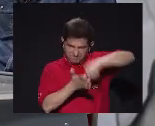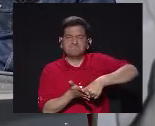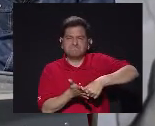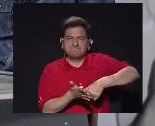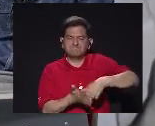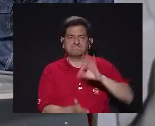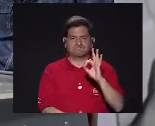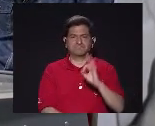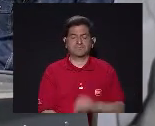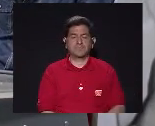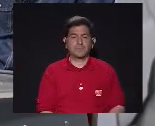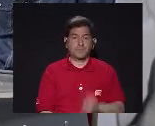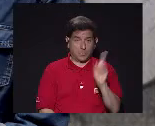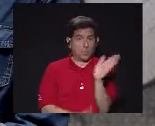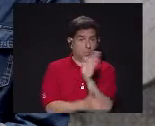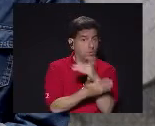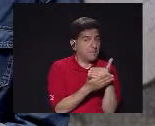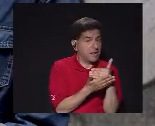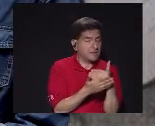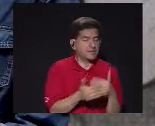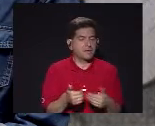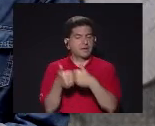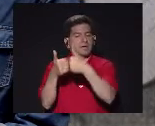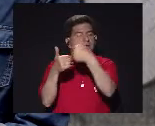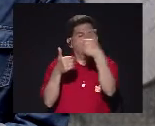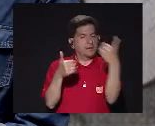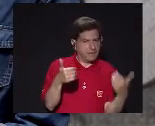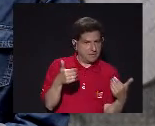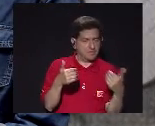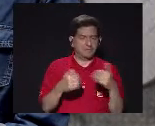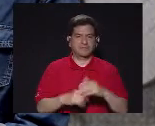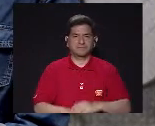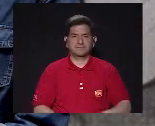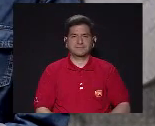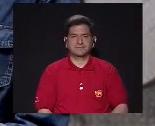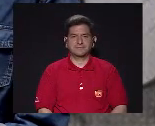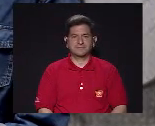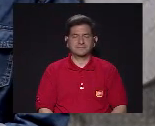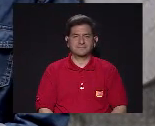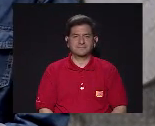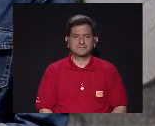Eso por un lado Después El hecho De